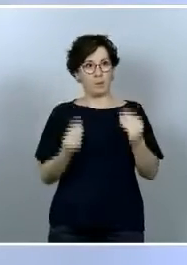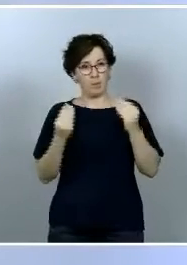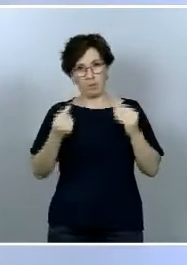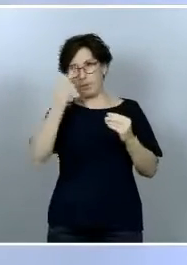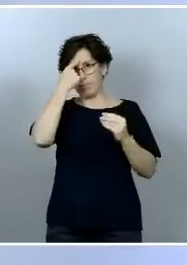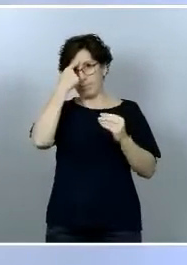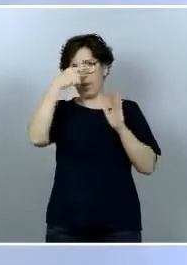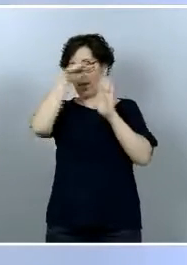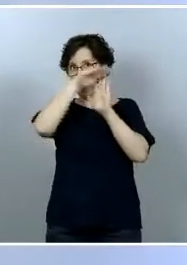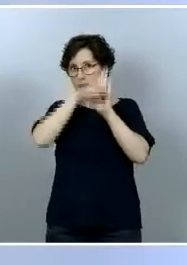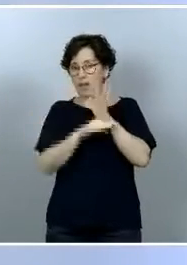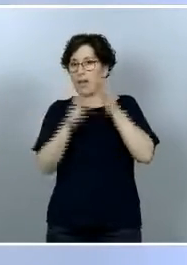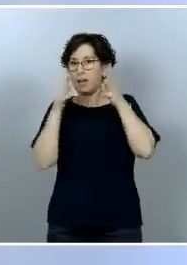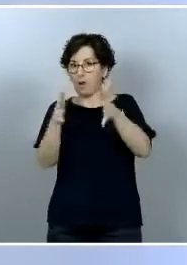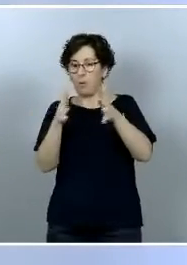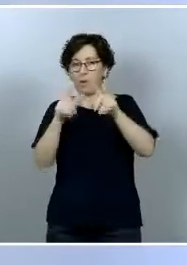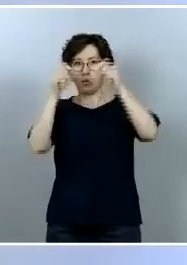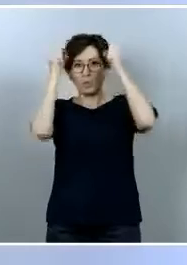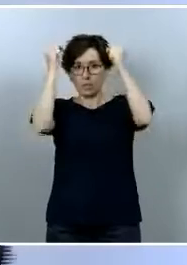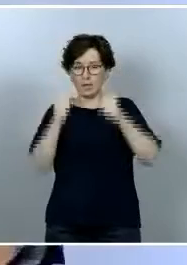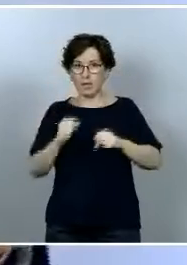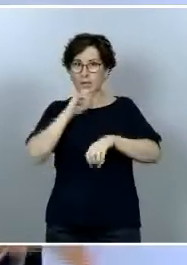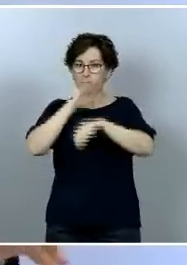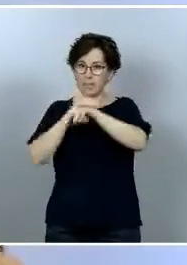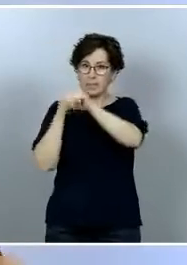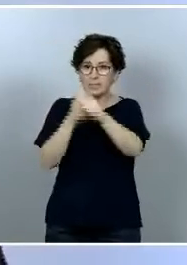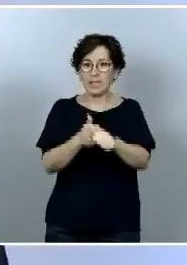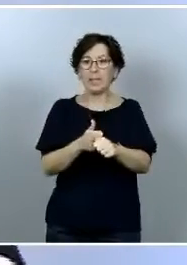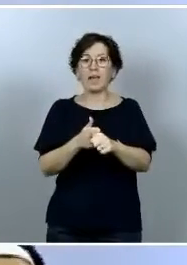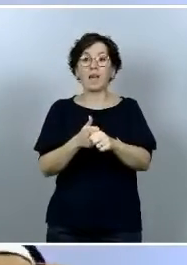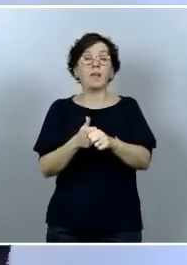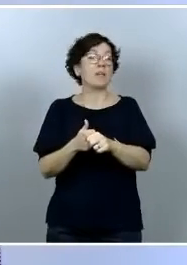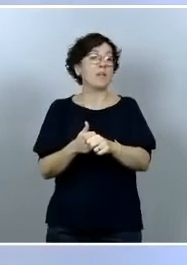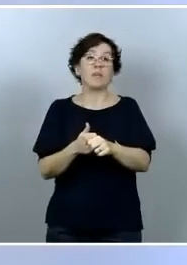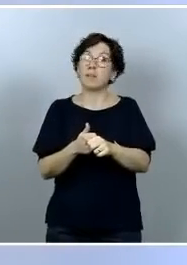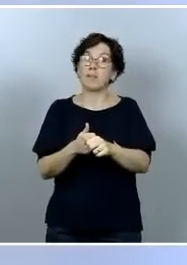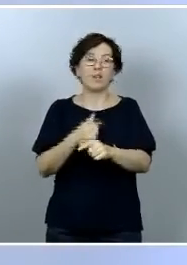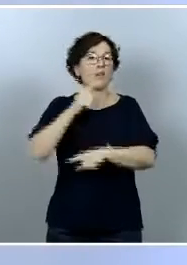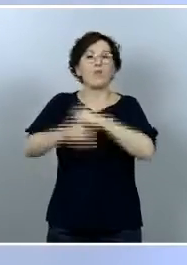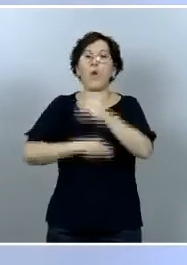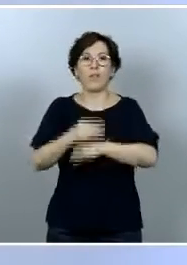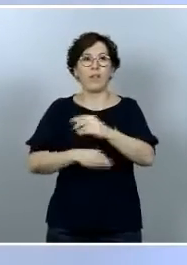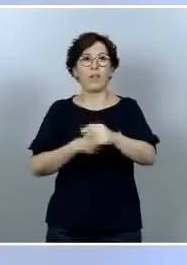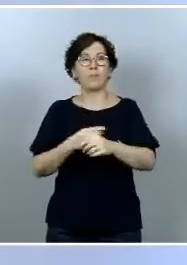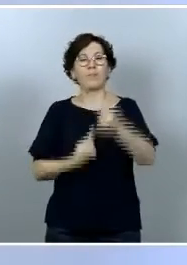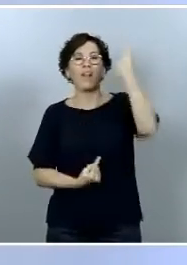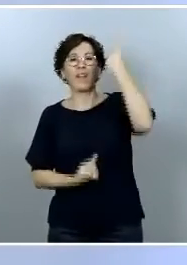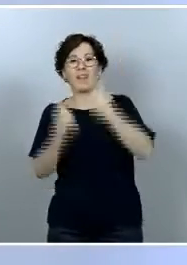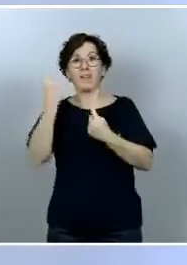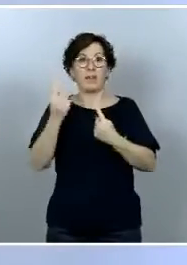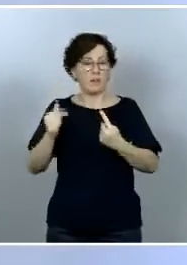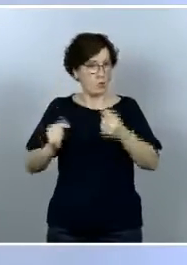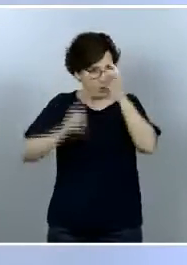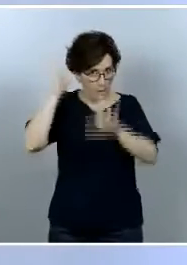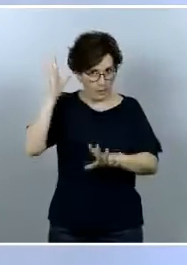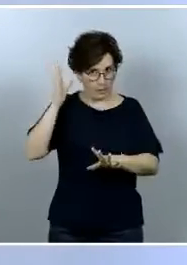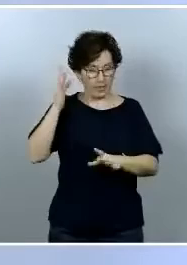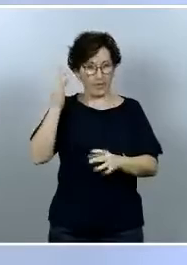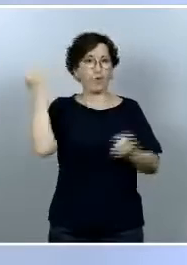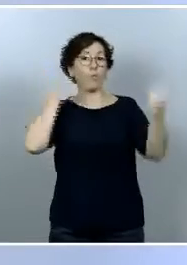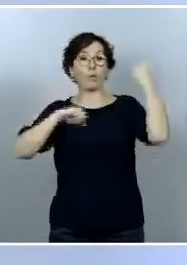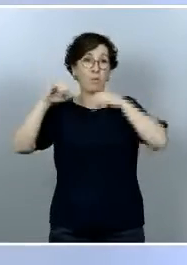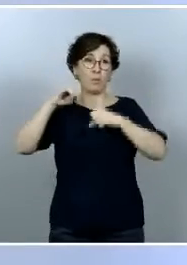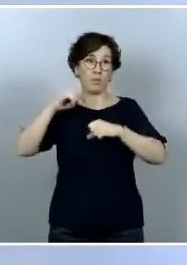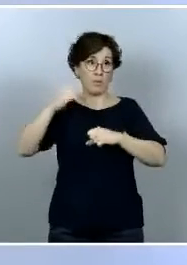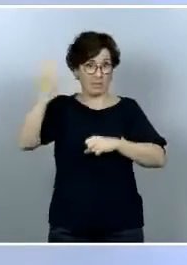recomendaciones de las autoridades sanitarias y de evitar comportamientos que son muy muy muy militarios afortunadamente en nuestro país incívicos que ponen